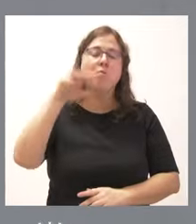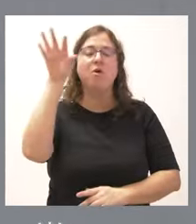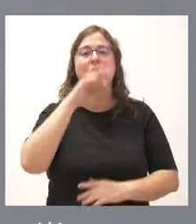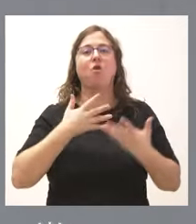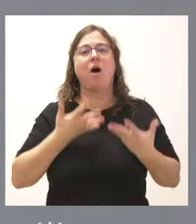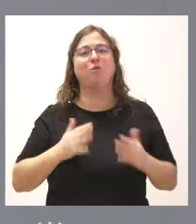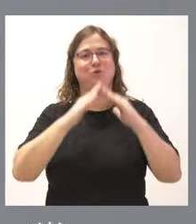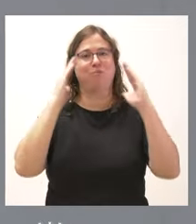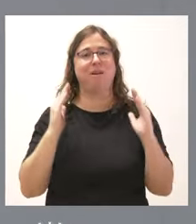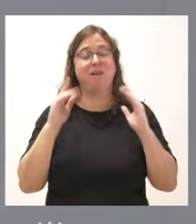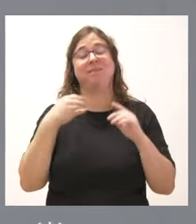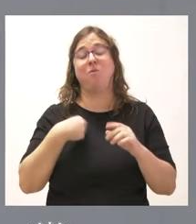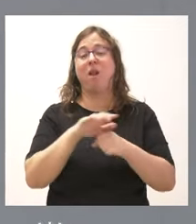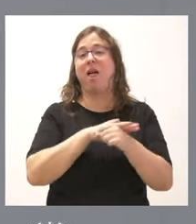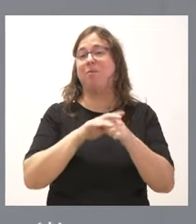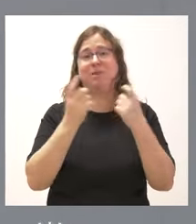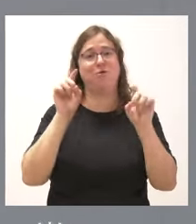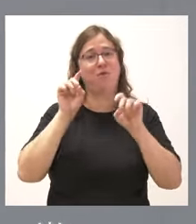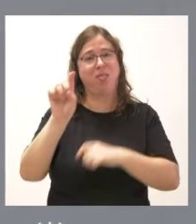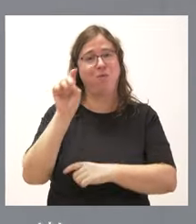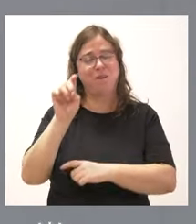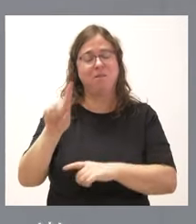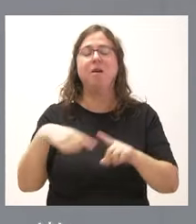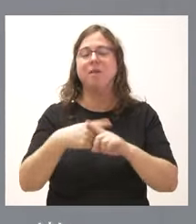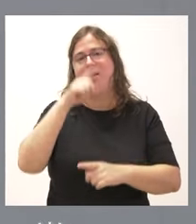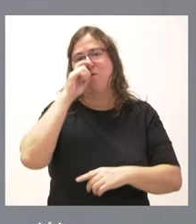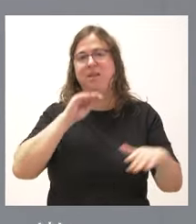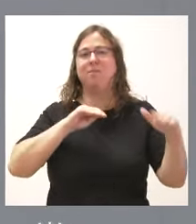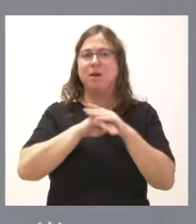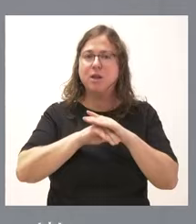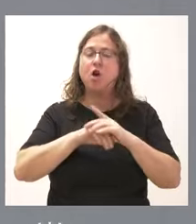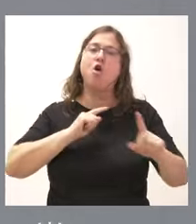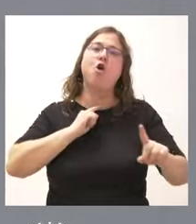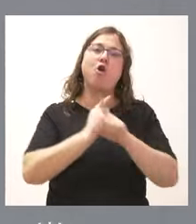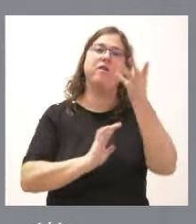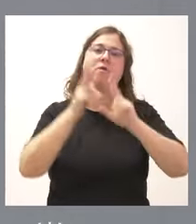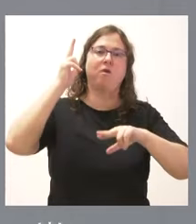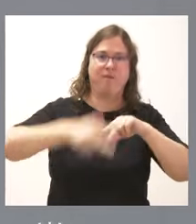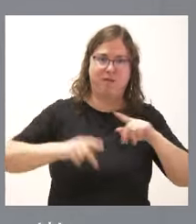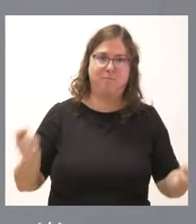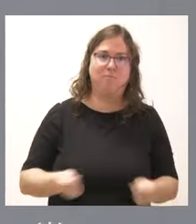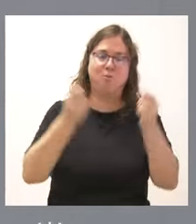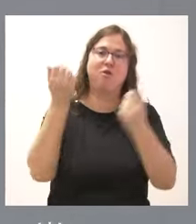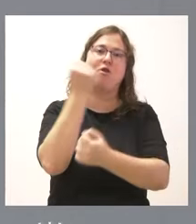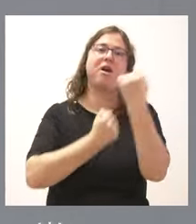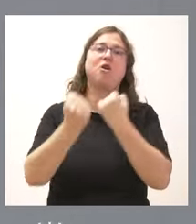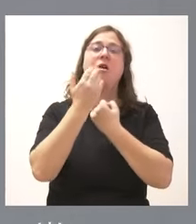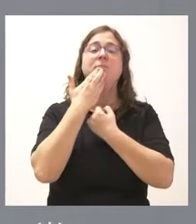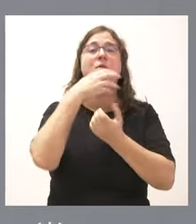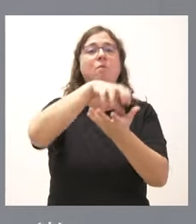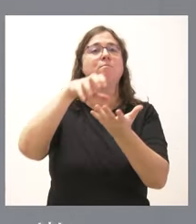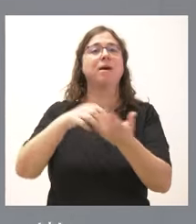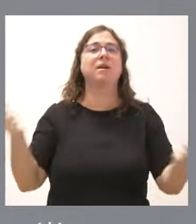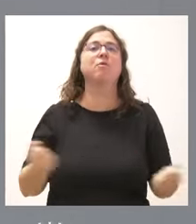como en el ámbito educativo, sin perjuicio de no olvidarnos de importantes inversiones de lucha contra intereses forestales y de promoción económica, como es el parque de proveedores de